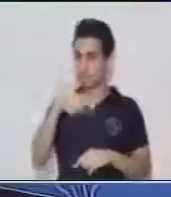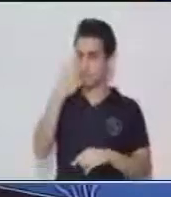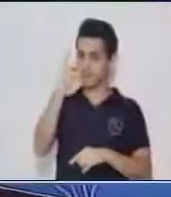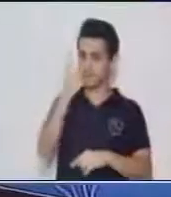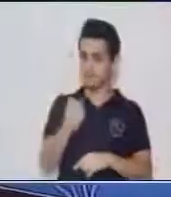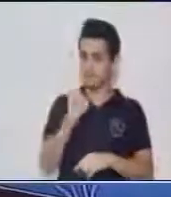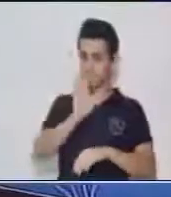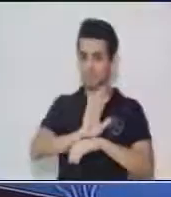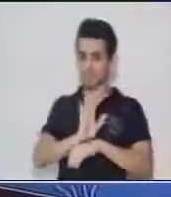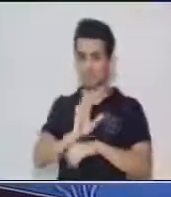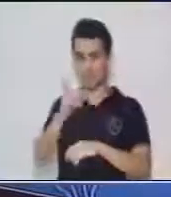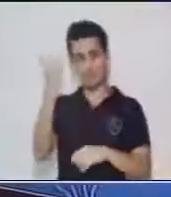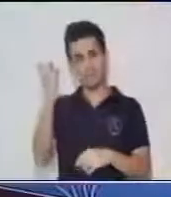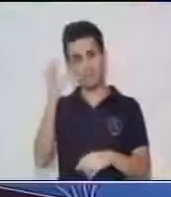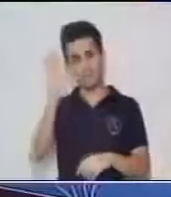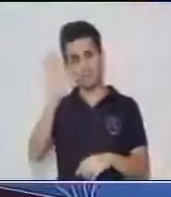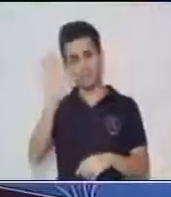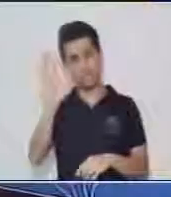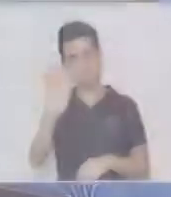segmento. Hasta la próxima.